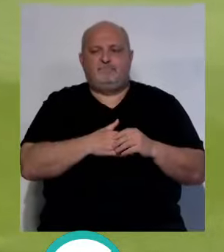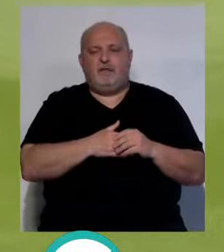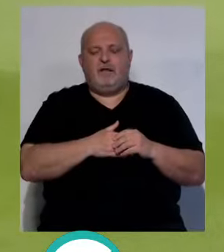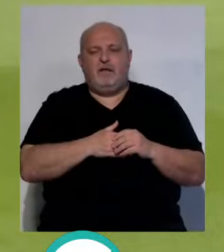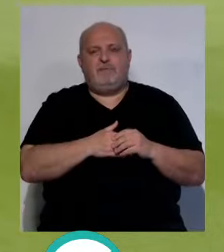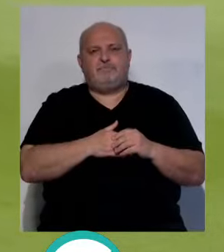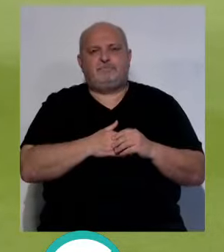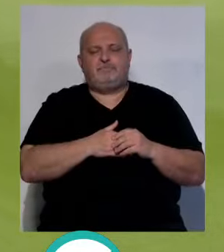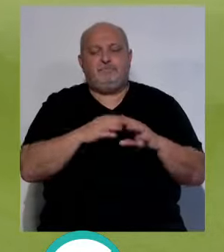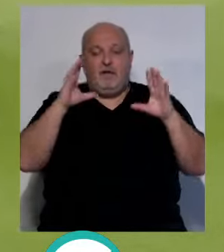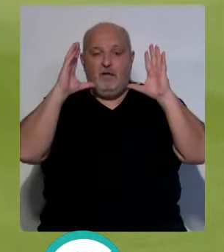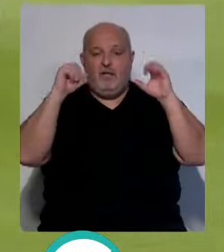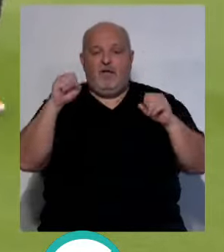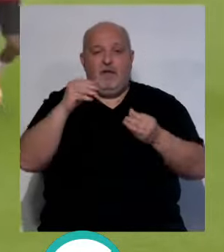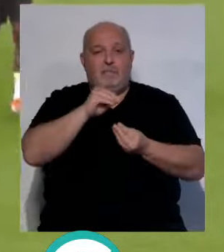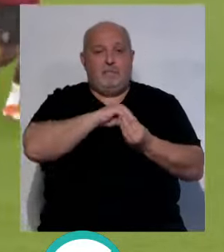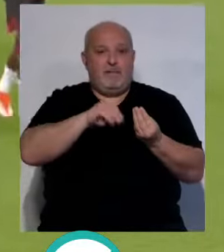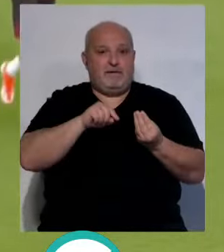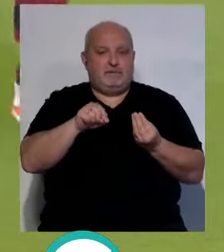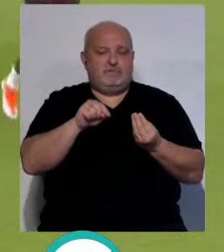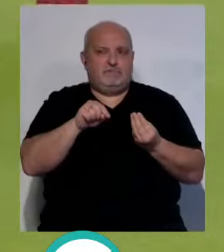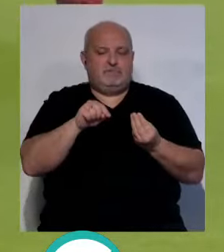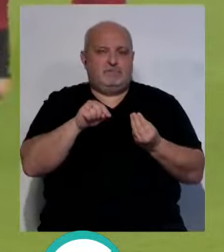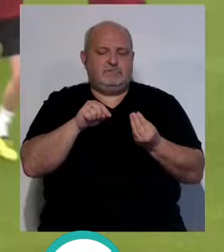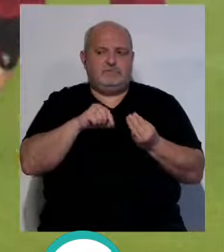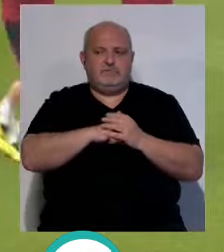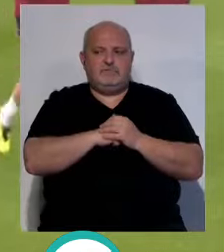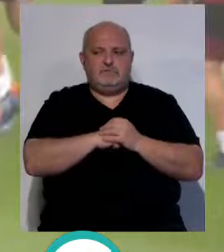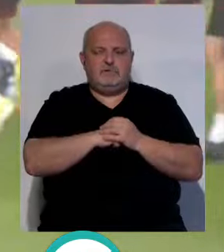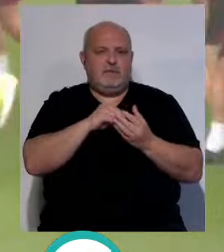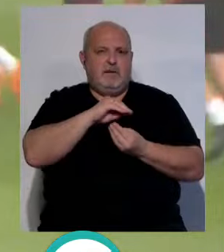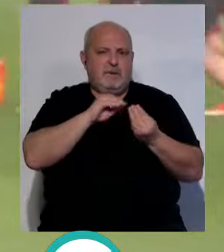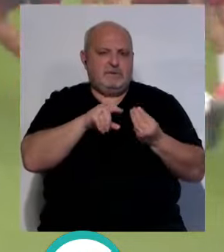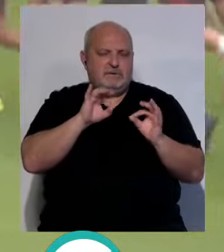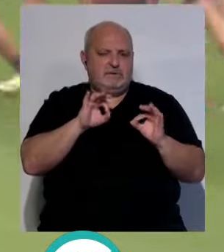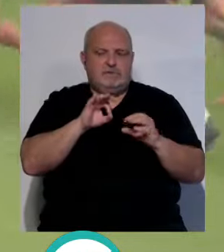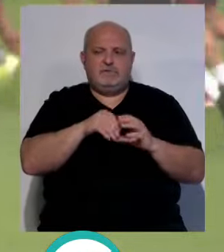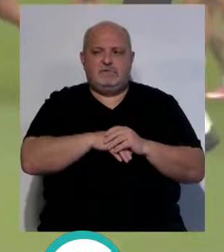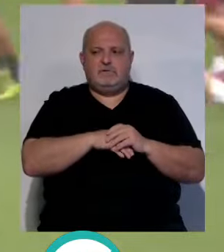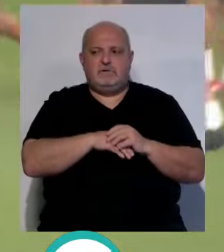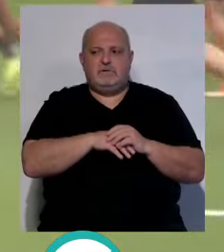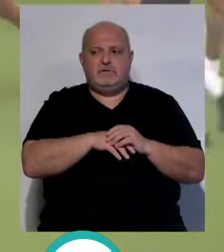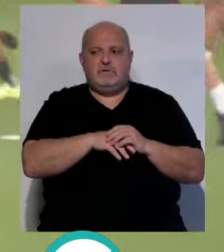hablando del Celta con Las Palmas, que va en caída libre, lo hemos dicho antes, Las Palmas en este caso. Hombre,